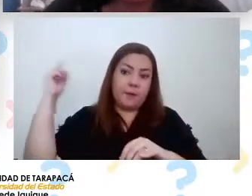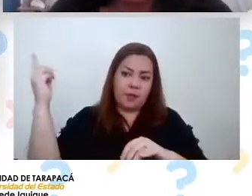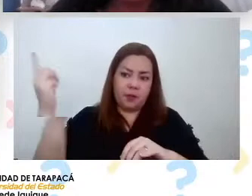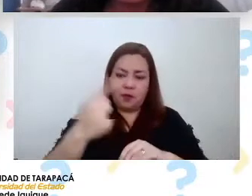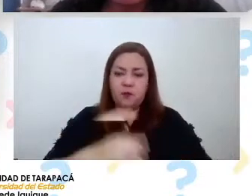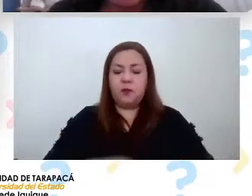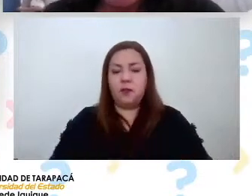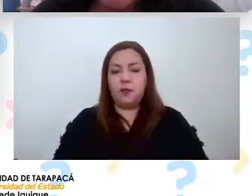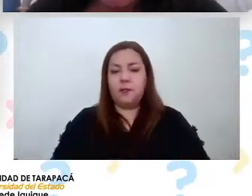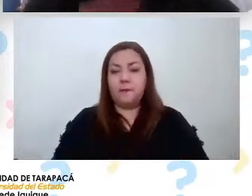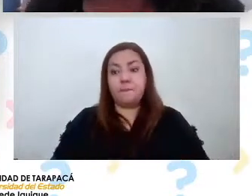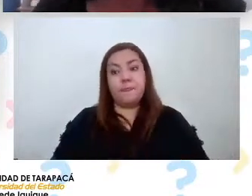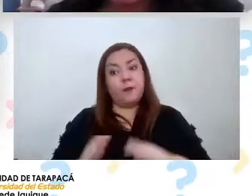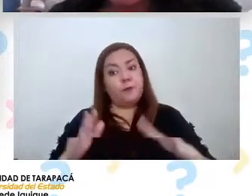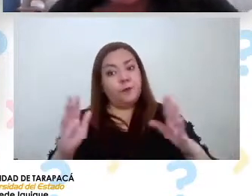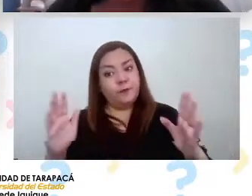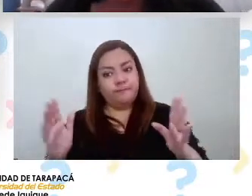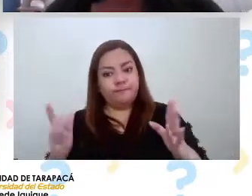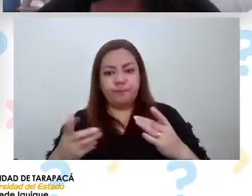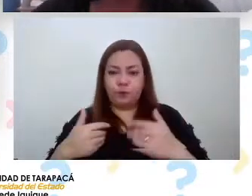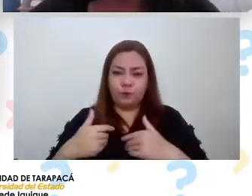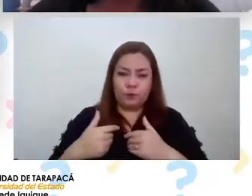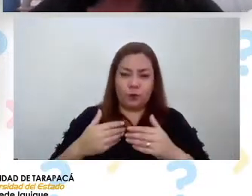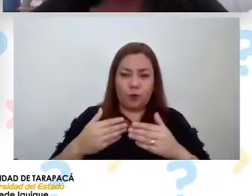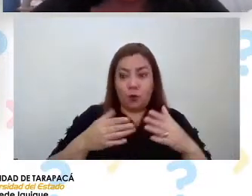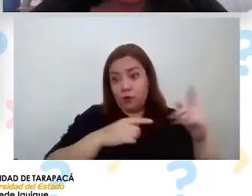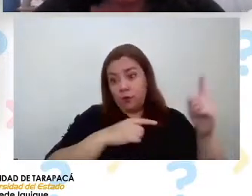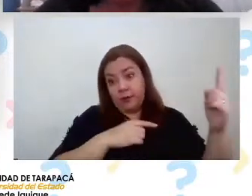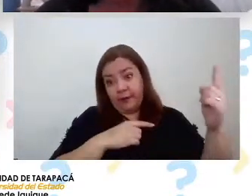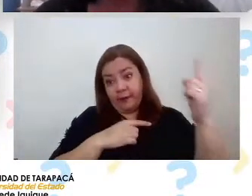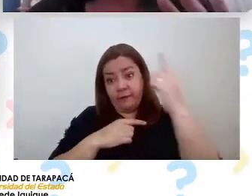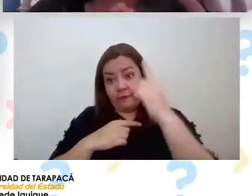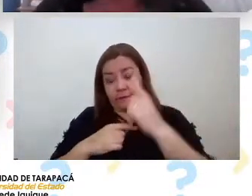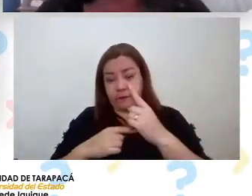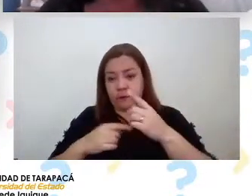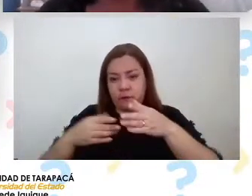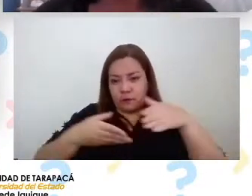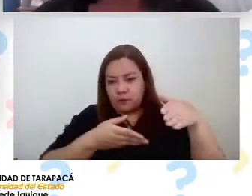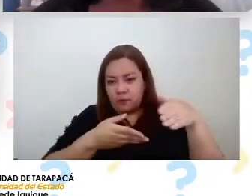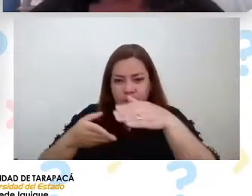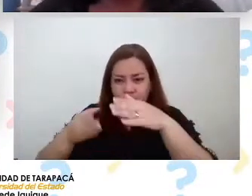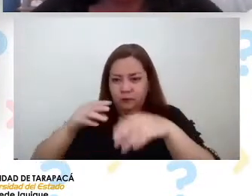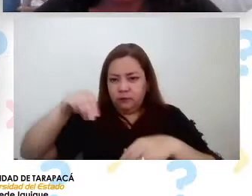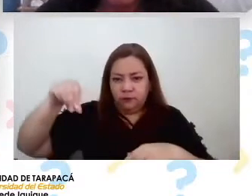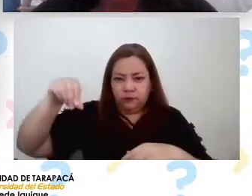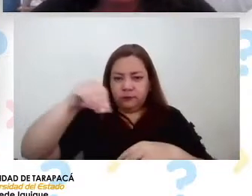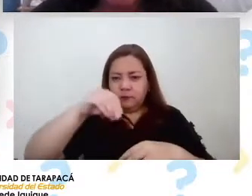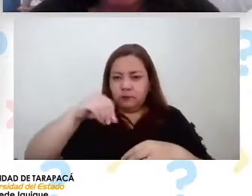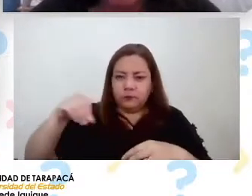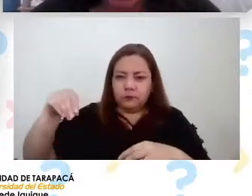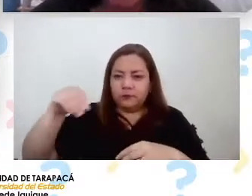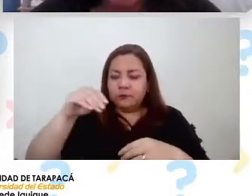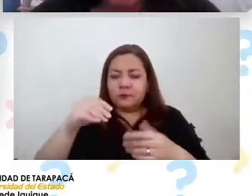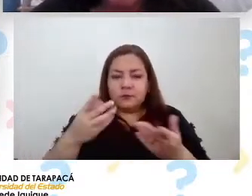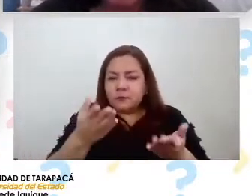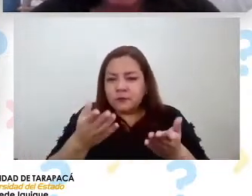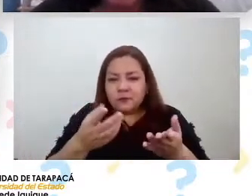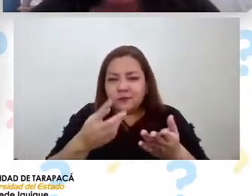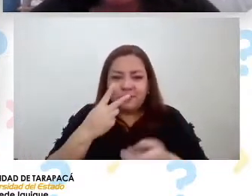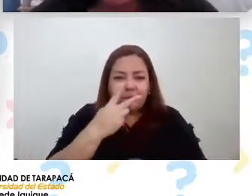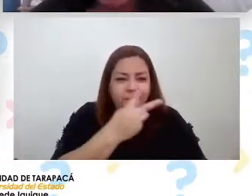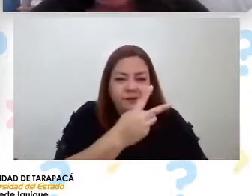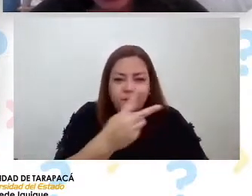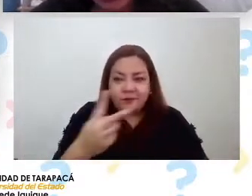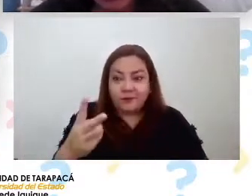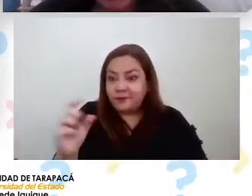Bueno, si uno viene por la Ruta de la Sal, ¿cómo podemos ver este oasis? ¿Cuál es la primera impresión que nos daría?